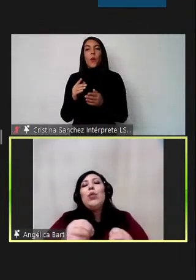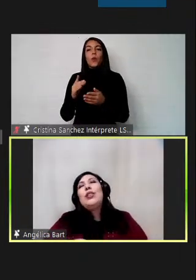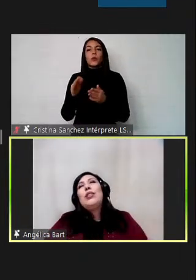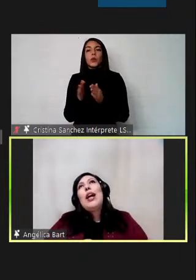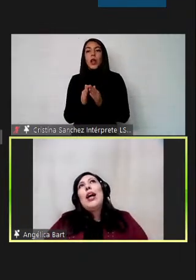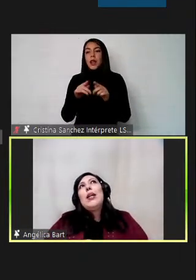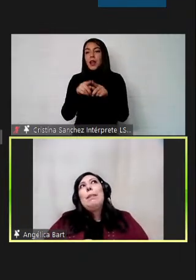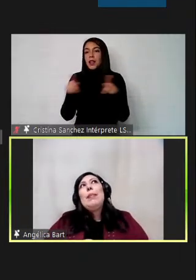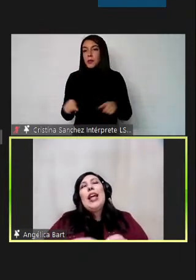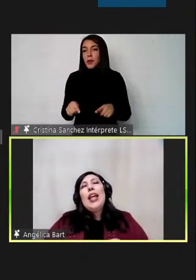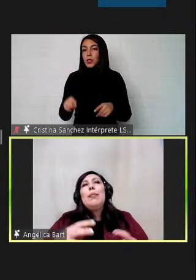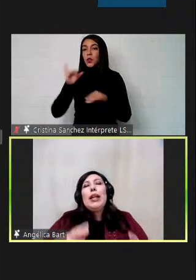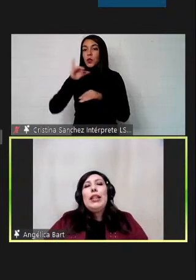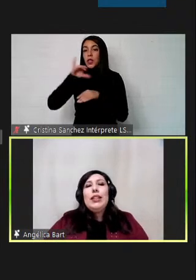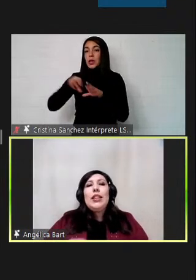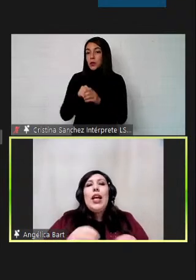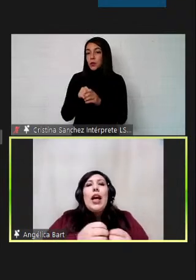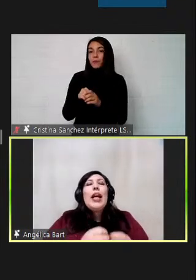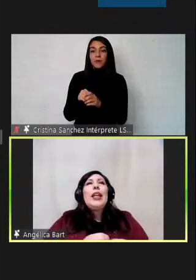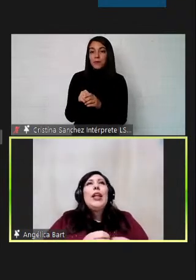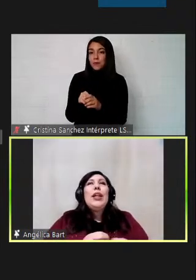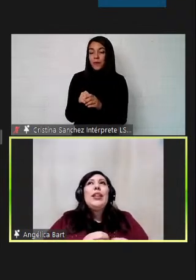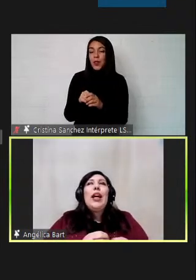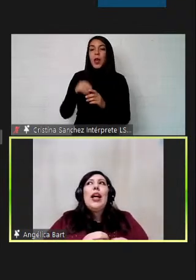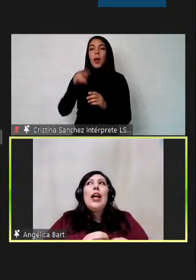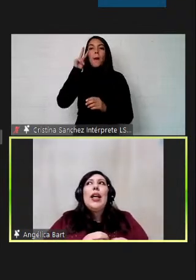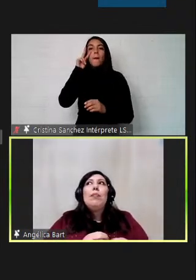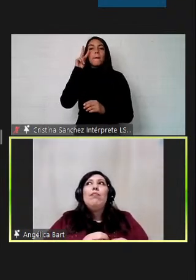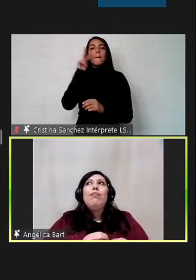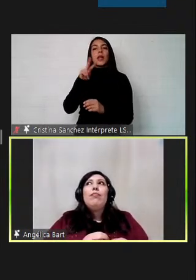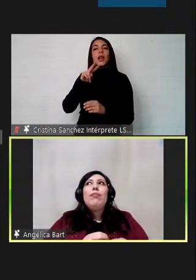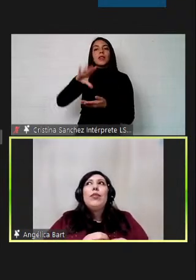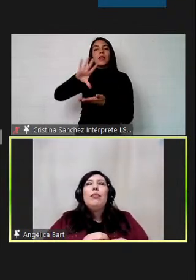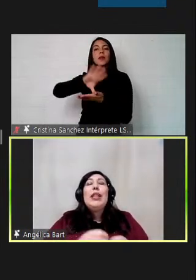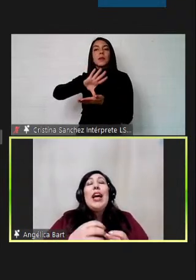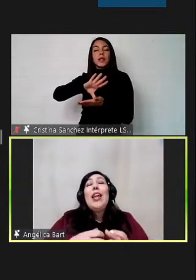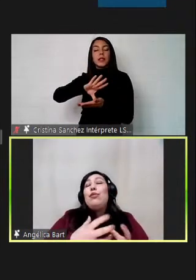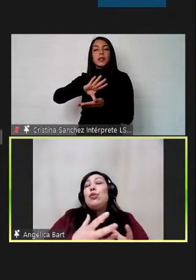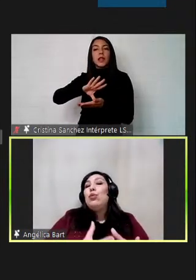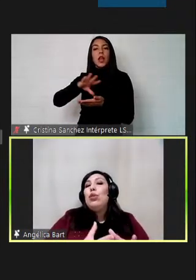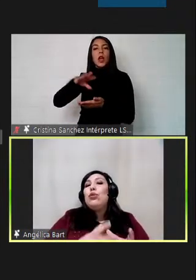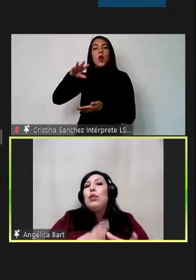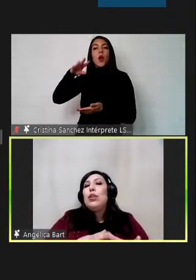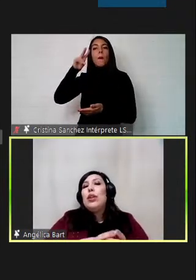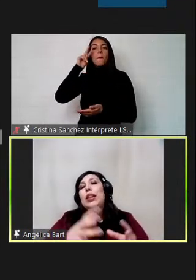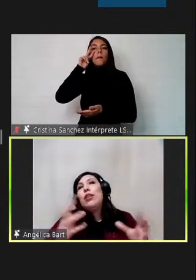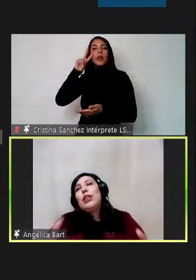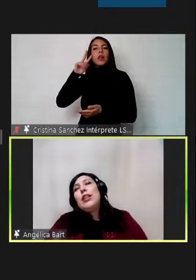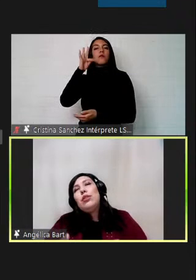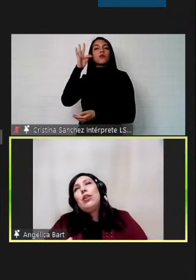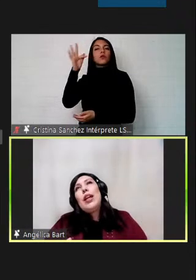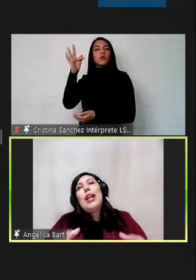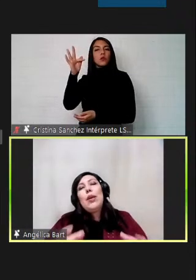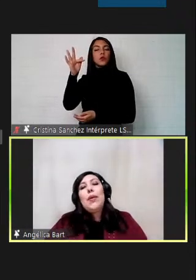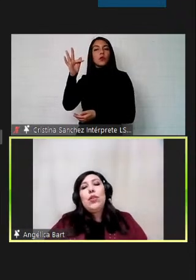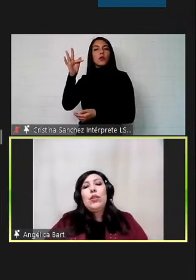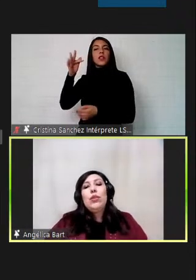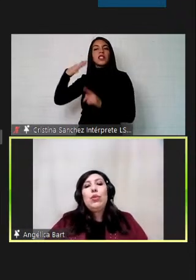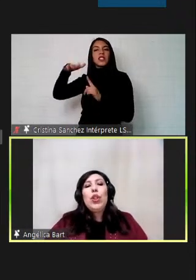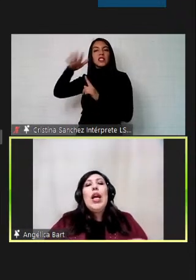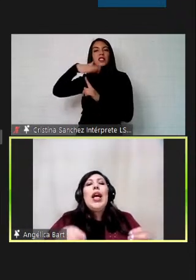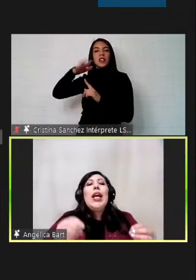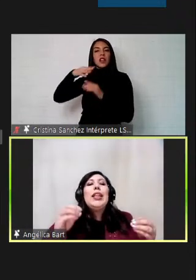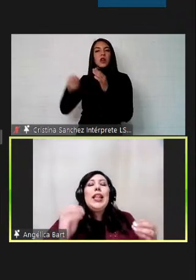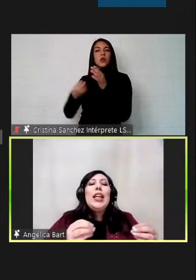a que nuestra mirada de país a que nuestra mirada de futuro sobre todo en este contexto de la nueva